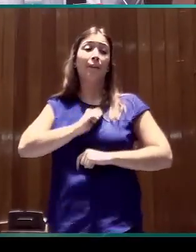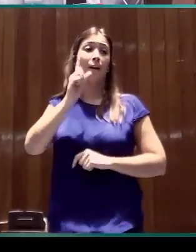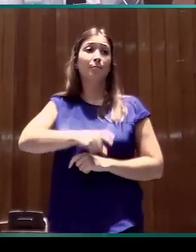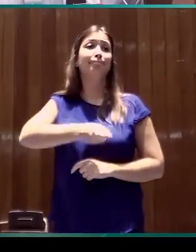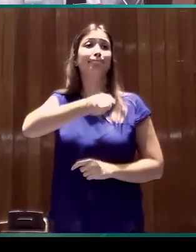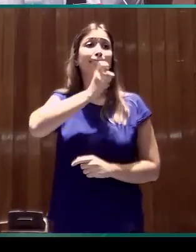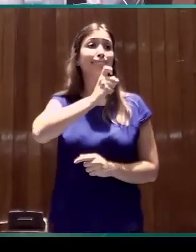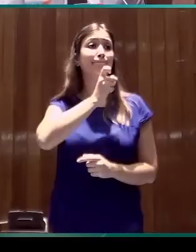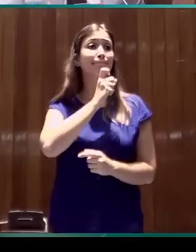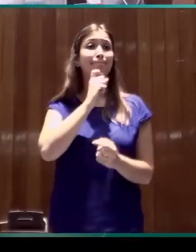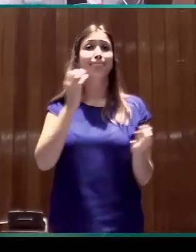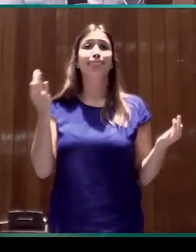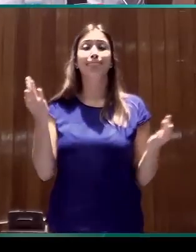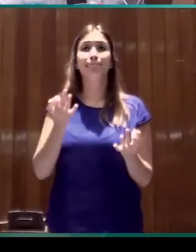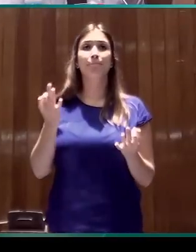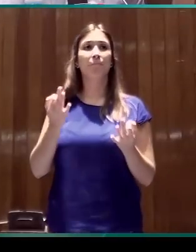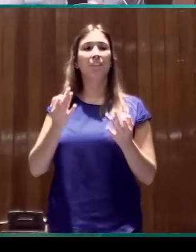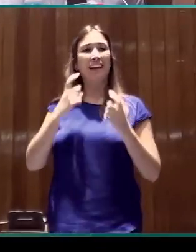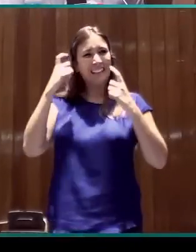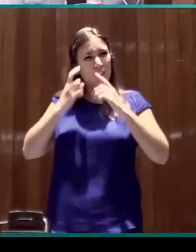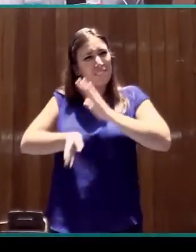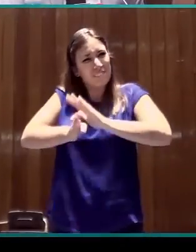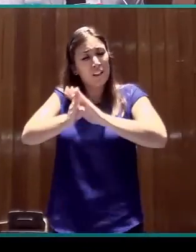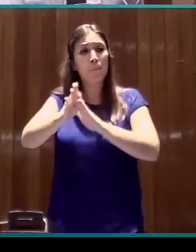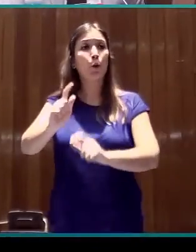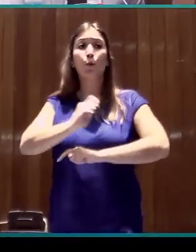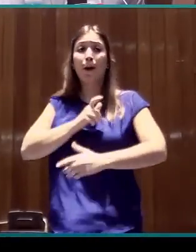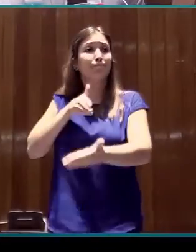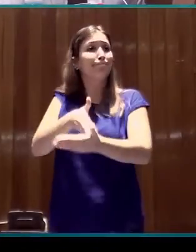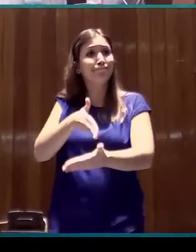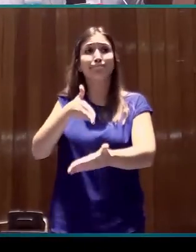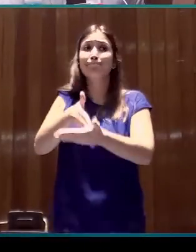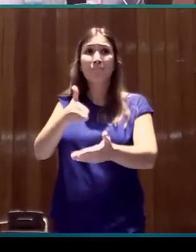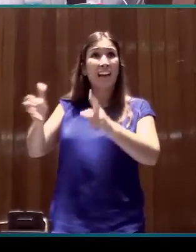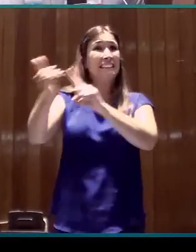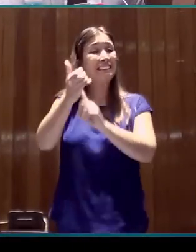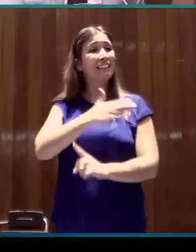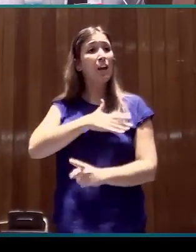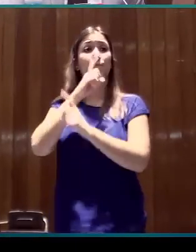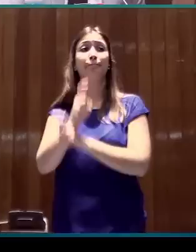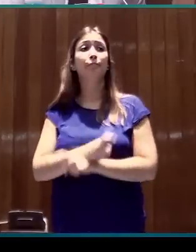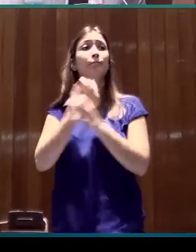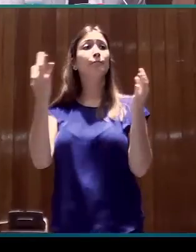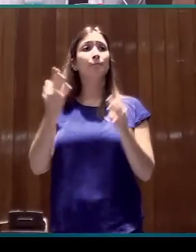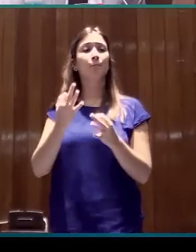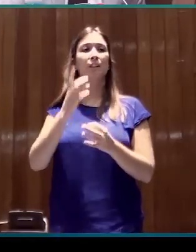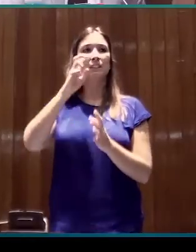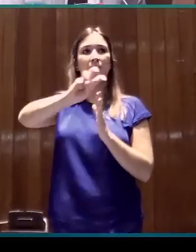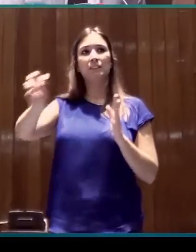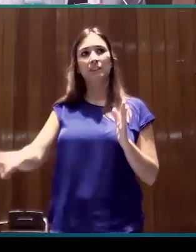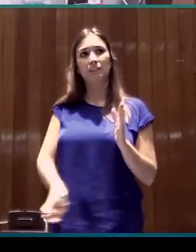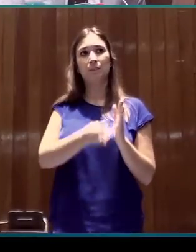el avance en las metas que querríamos conseguir es la heterogeneidad de